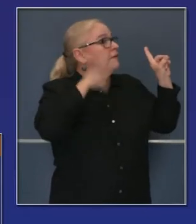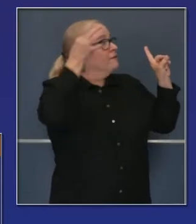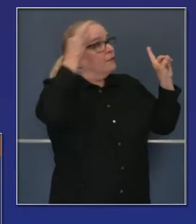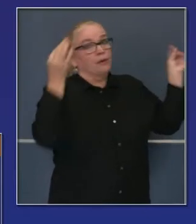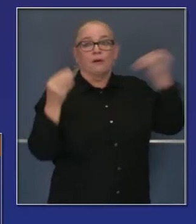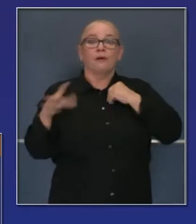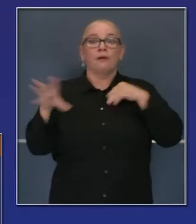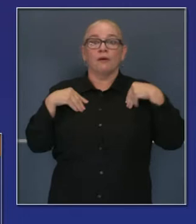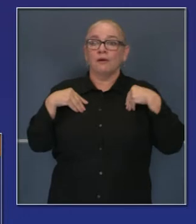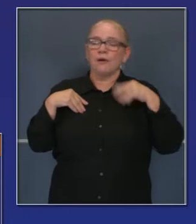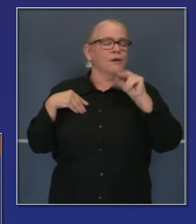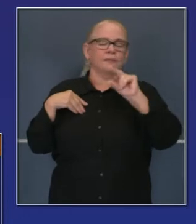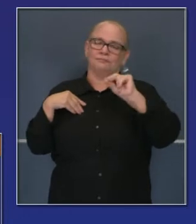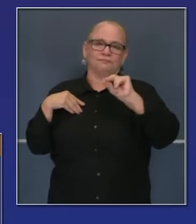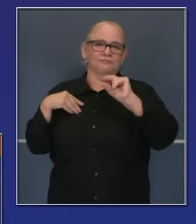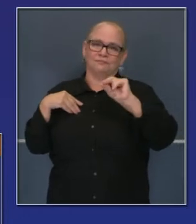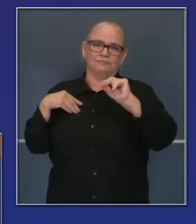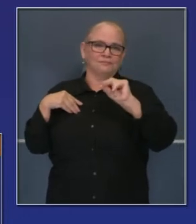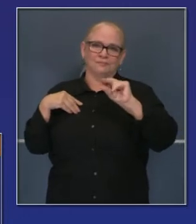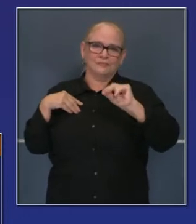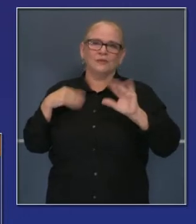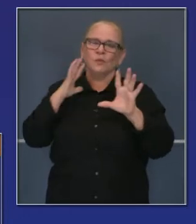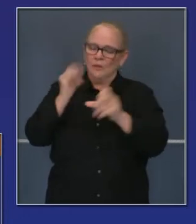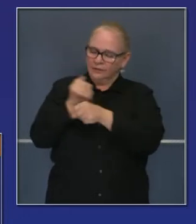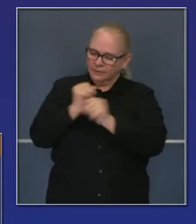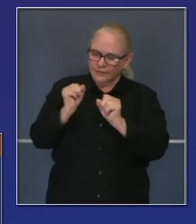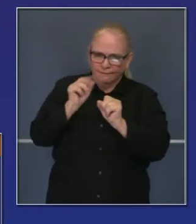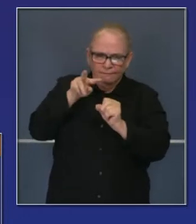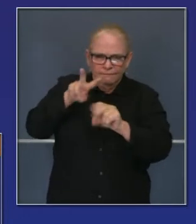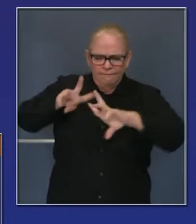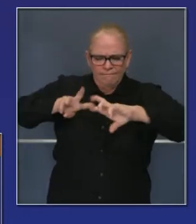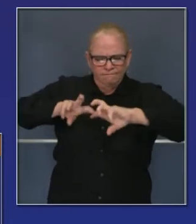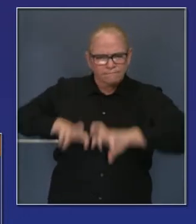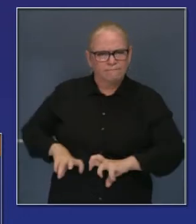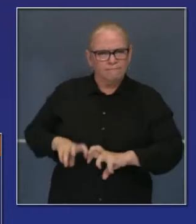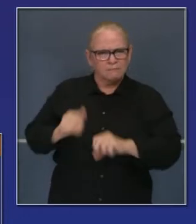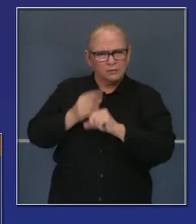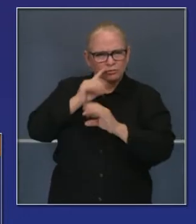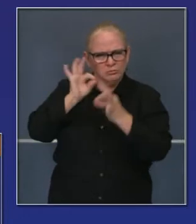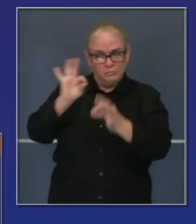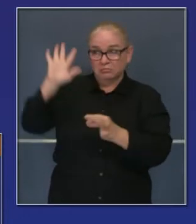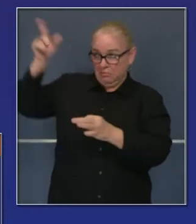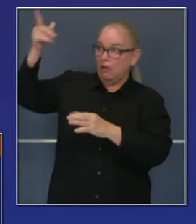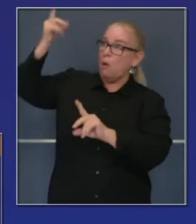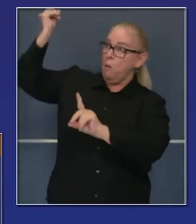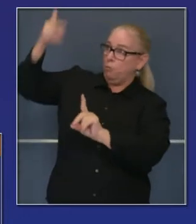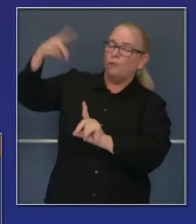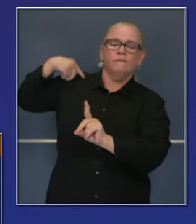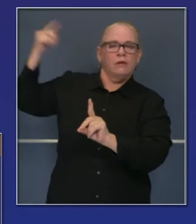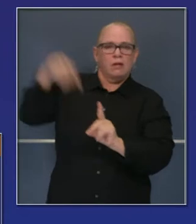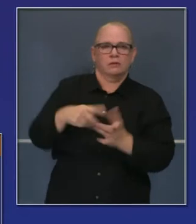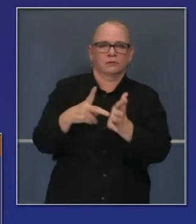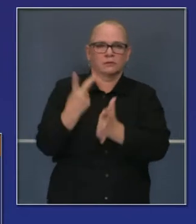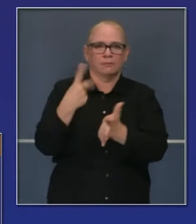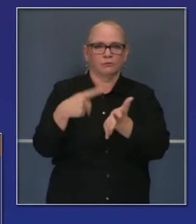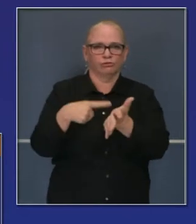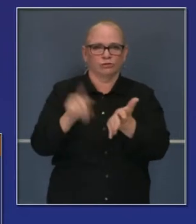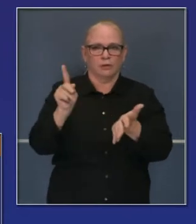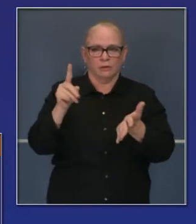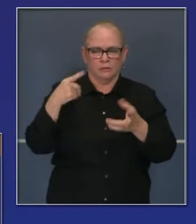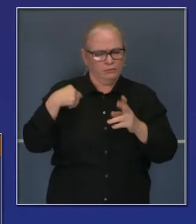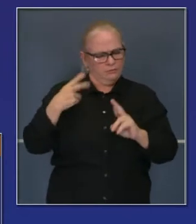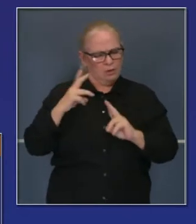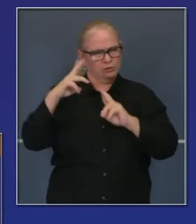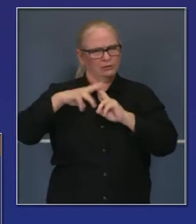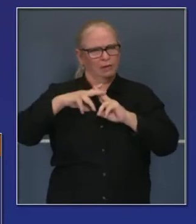aceptamos la palabra de nadie. Haremos nuestras propias pruebas independientes y nuestros procesos de revisión con nuestros